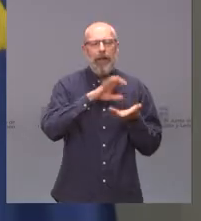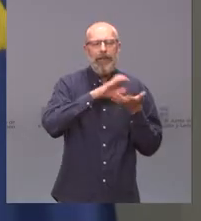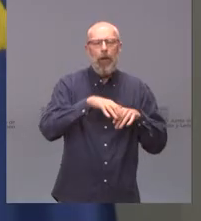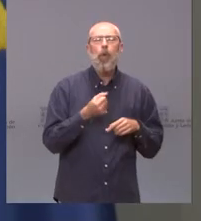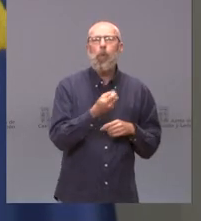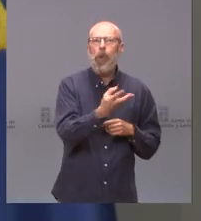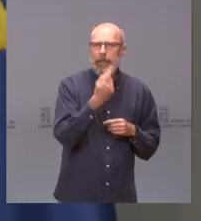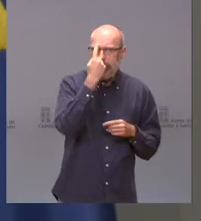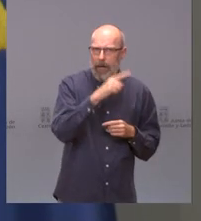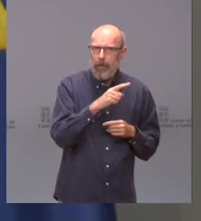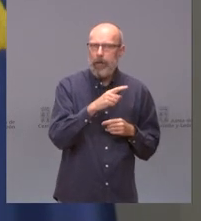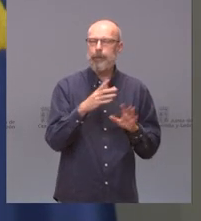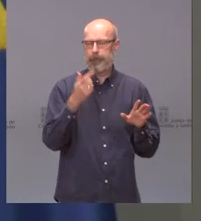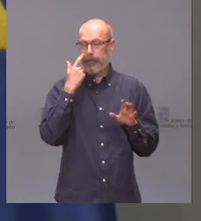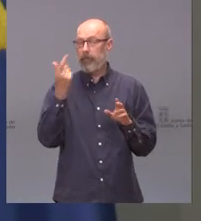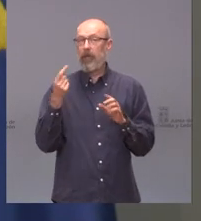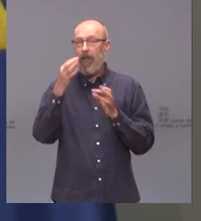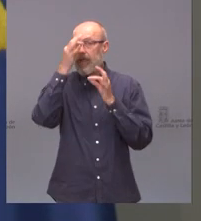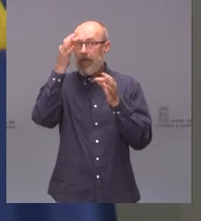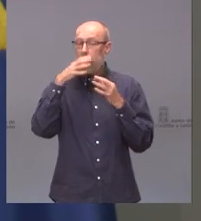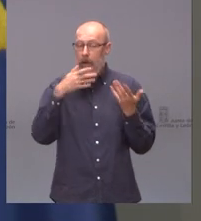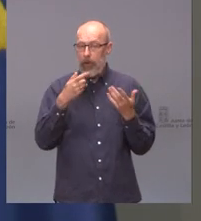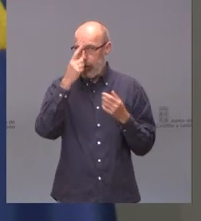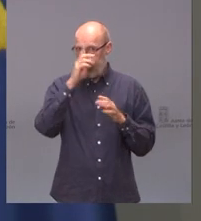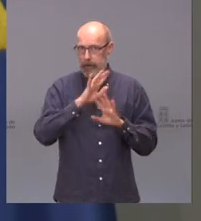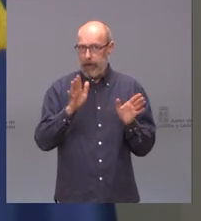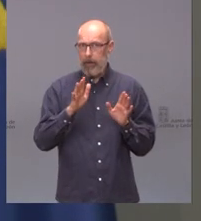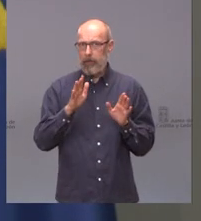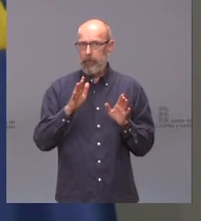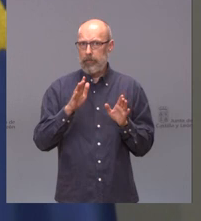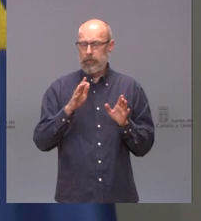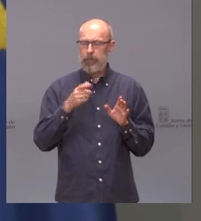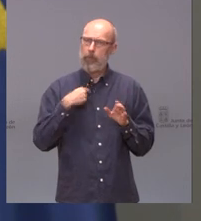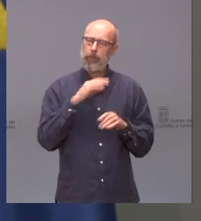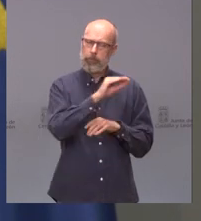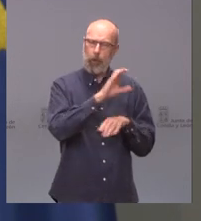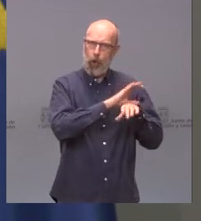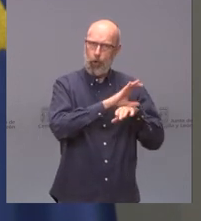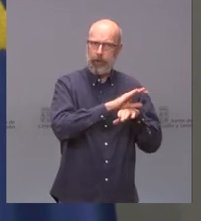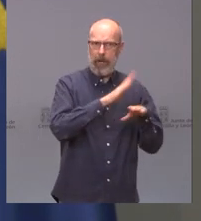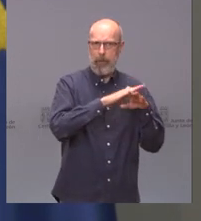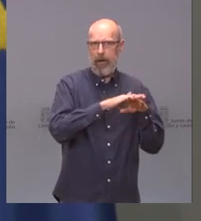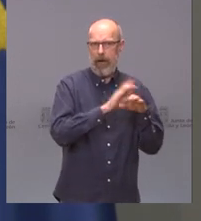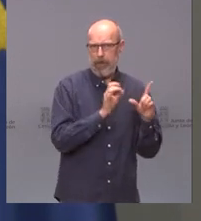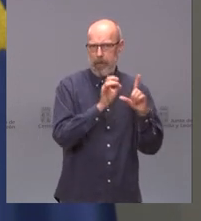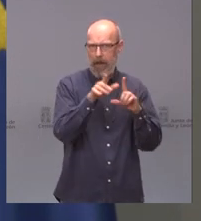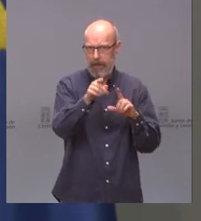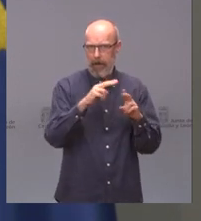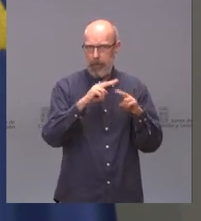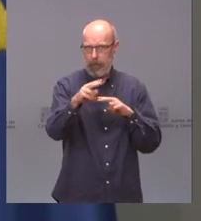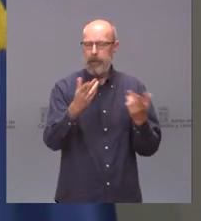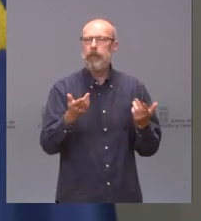no les he de dar el dato exacto no lo tengo en este momento pero se lo pediríamos a la consejería para que se lo hagan llegar y sobre